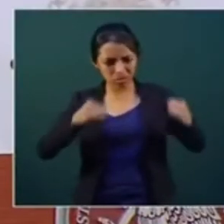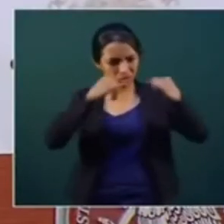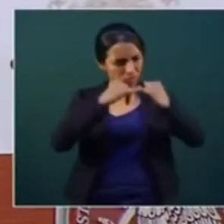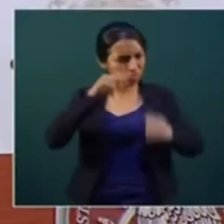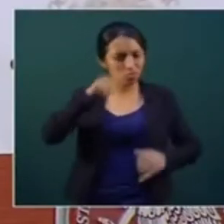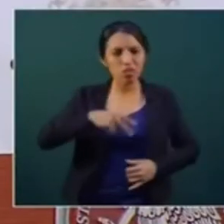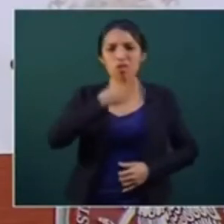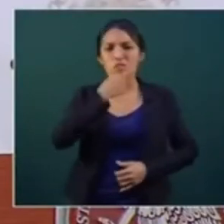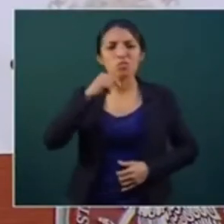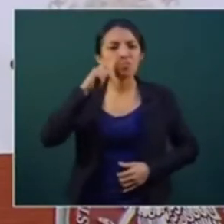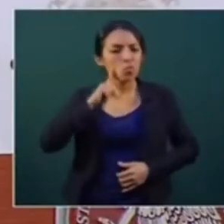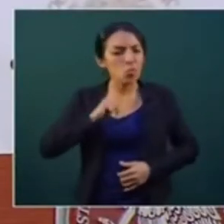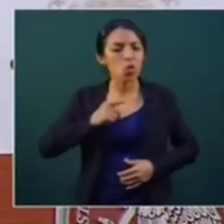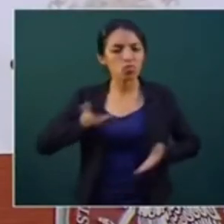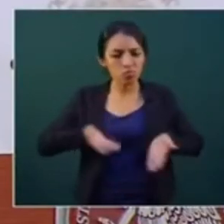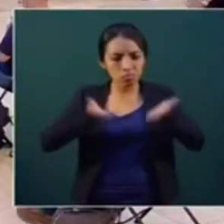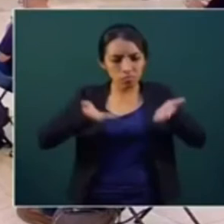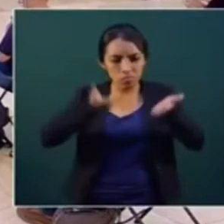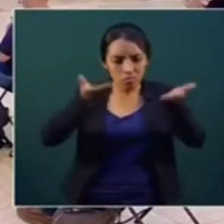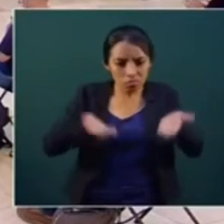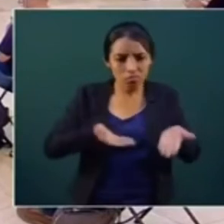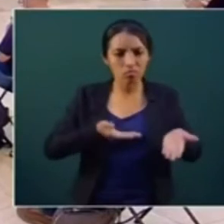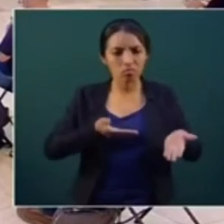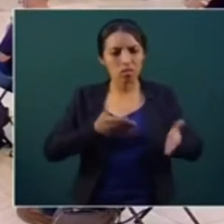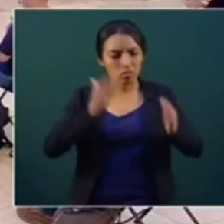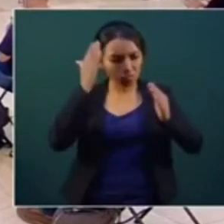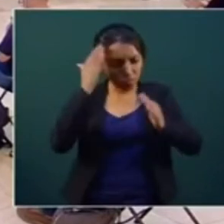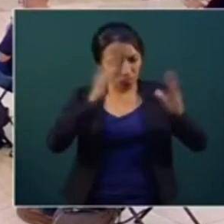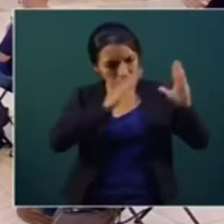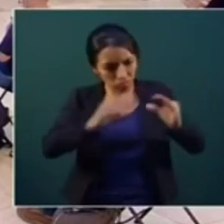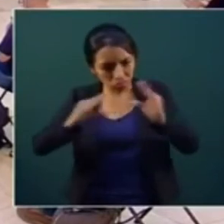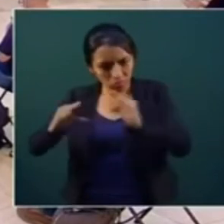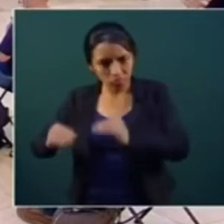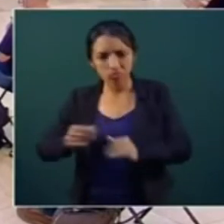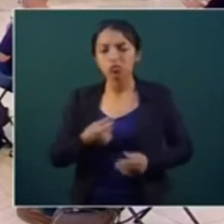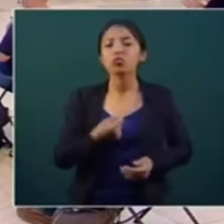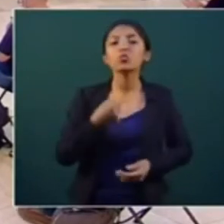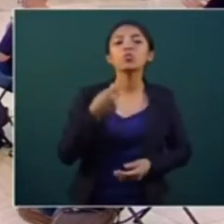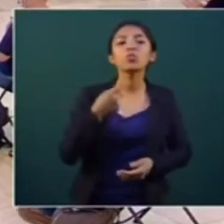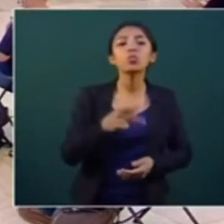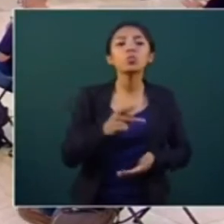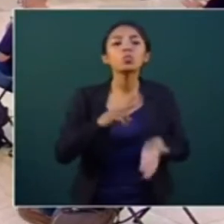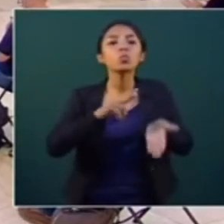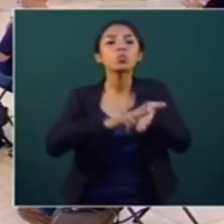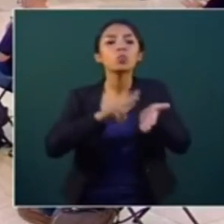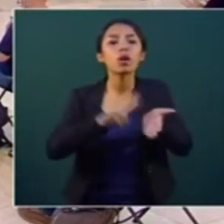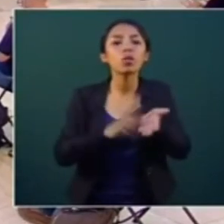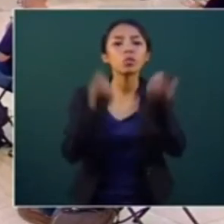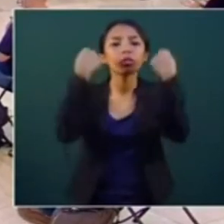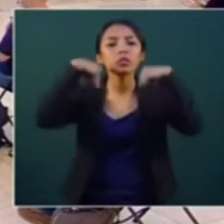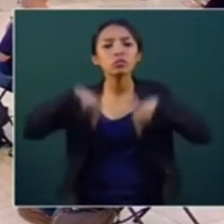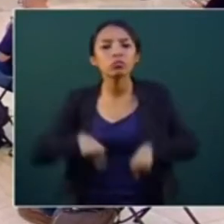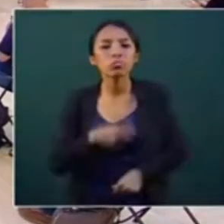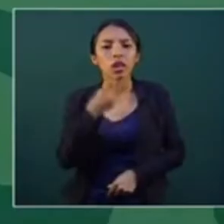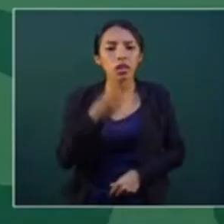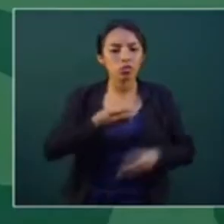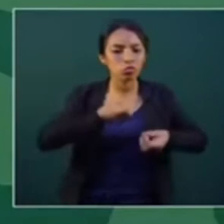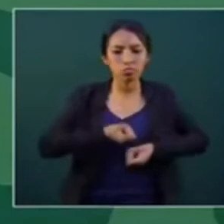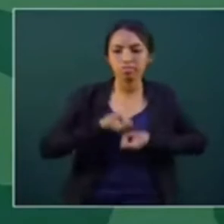hombres, con una ética profesional. Y eso es lo que le damos a la sociedad. Mujeres y hombres,